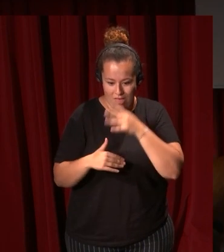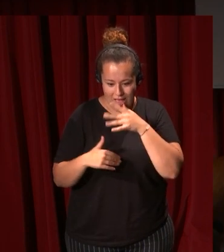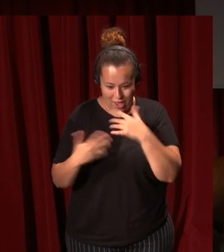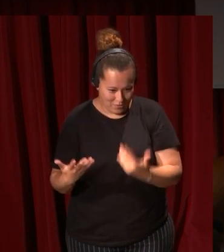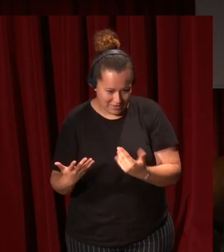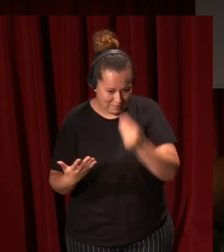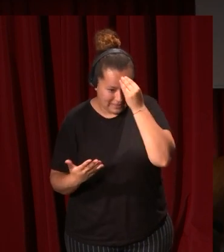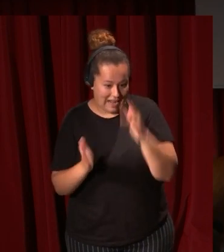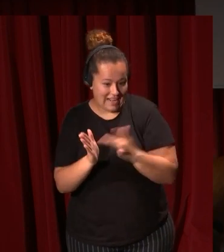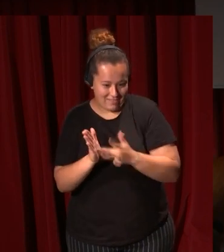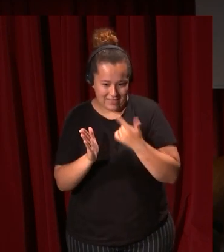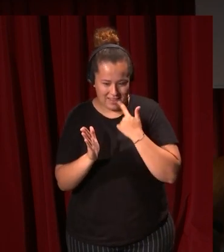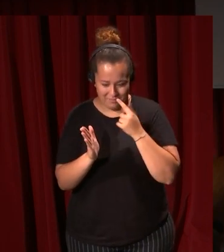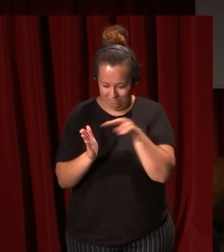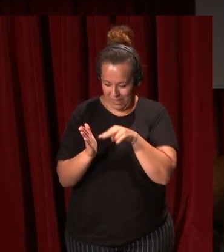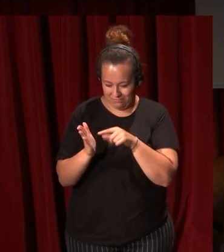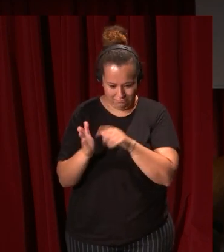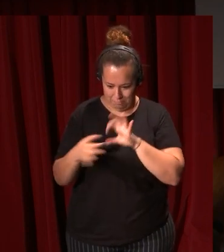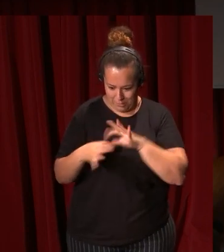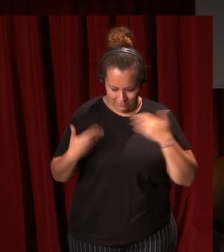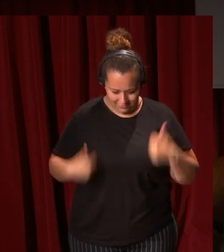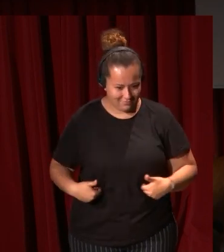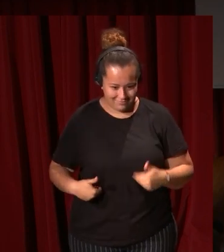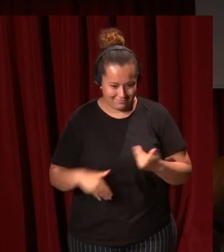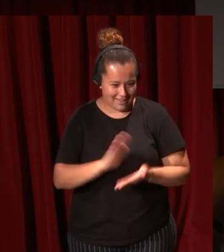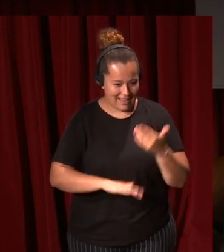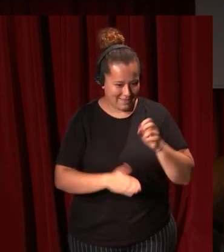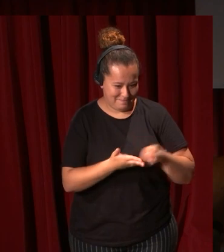realidad cuando salimos a la calle, pero bueno, es lo que tenemos, eso y los cuadros.